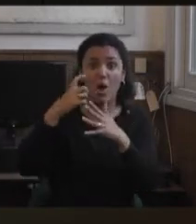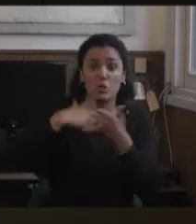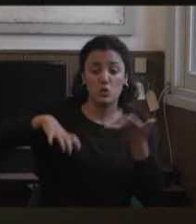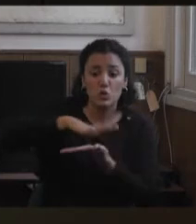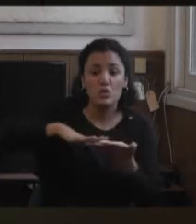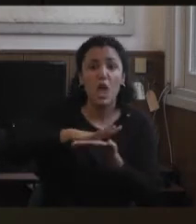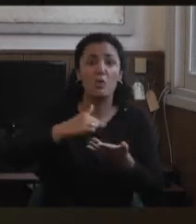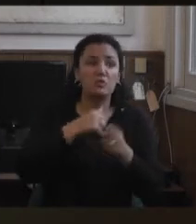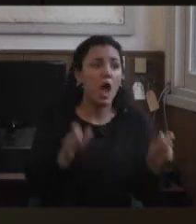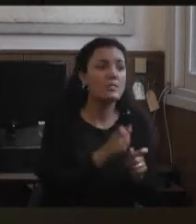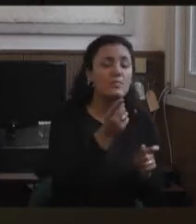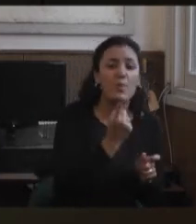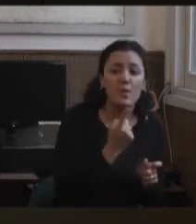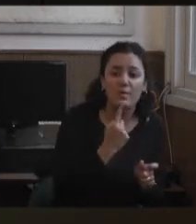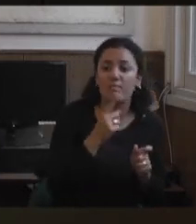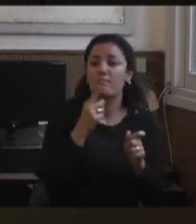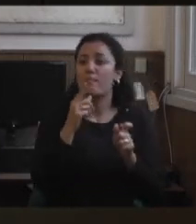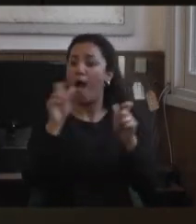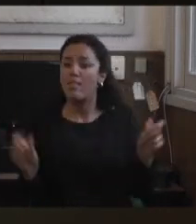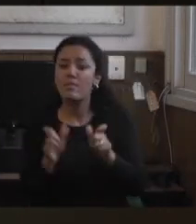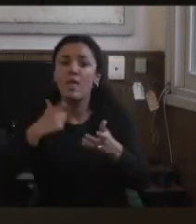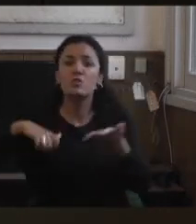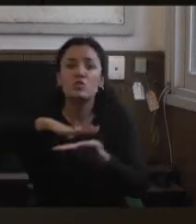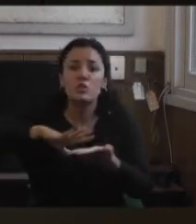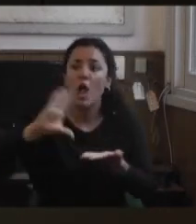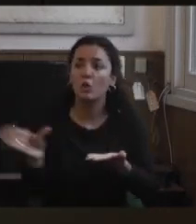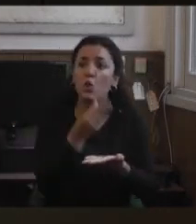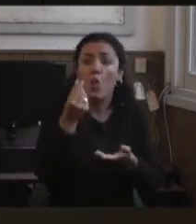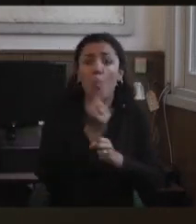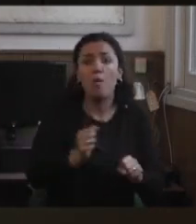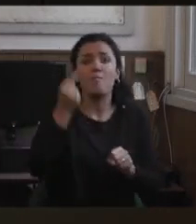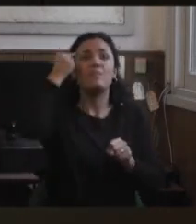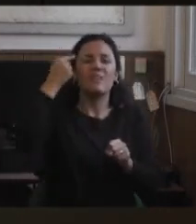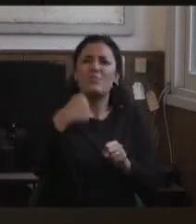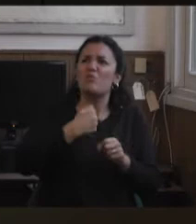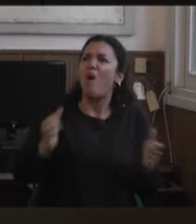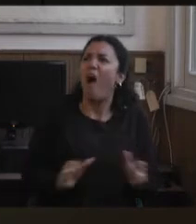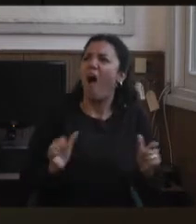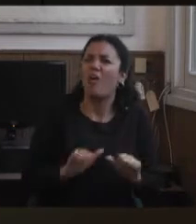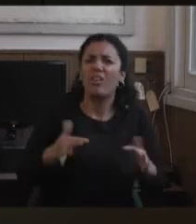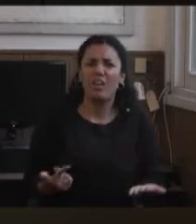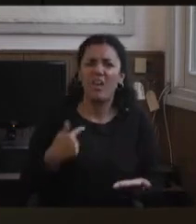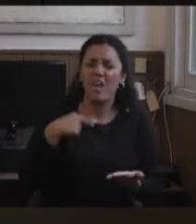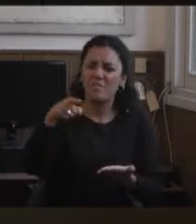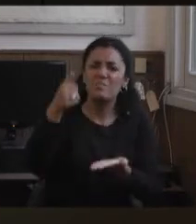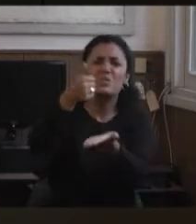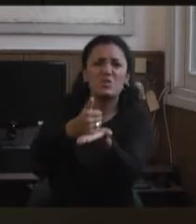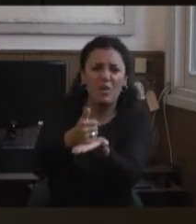participamos de actividades sociales, podemos repensar qué hago yo para que alguien esté o no esté en un lugar.